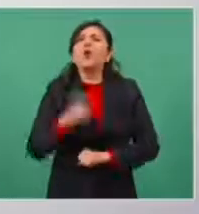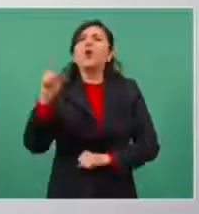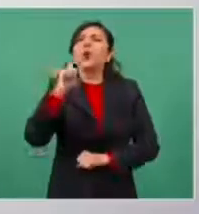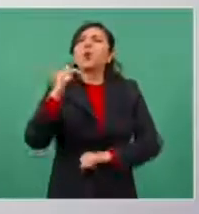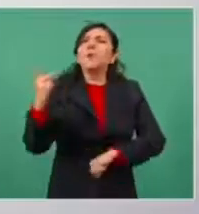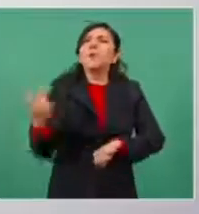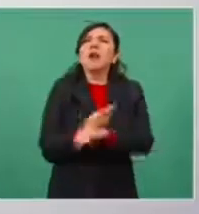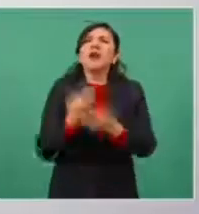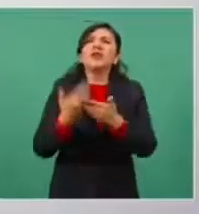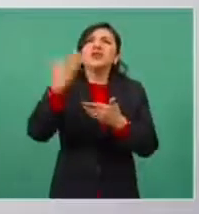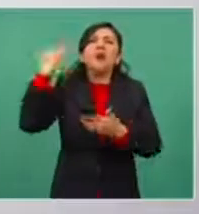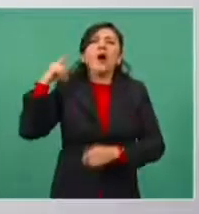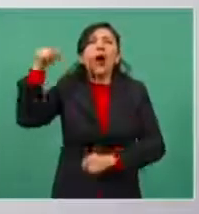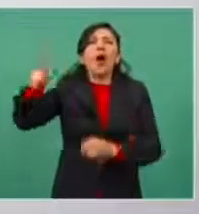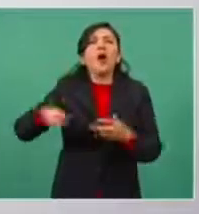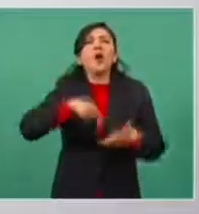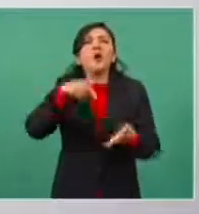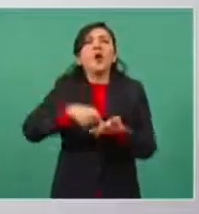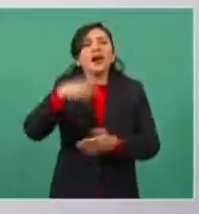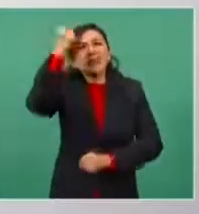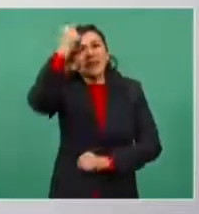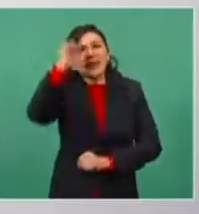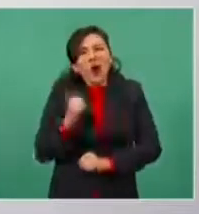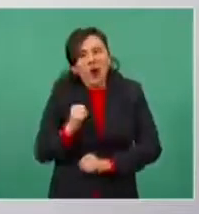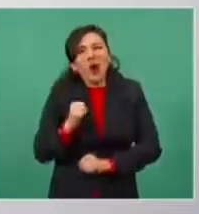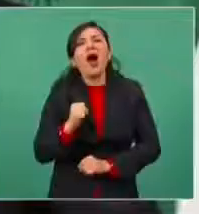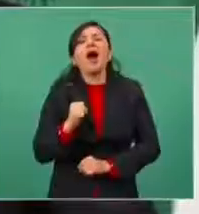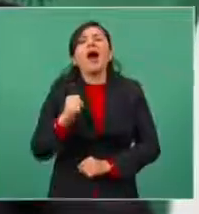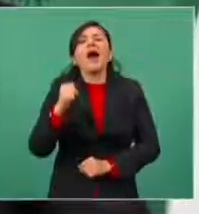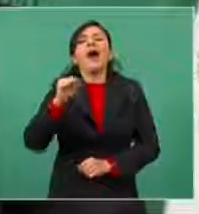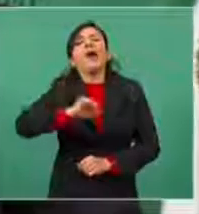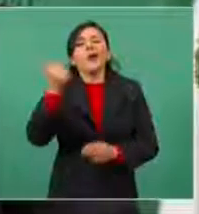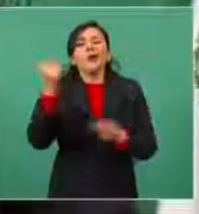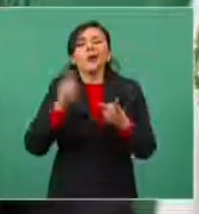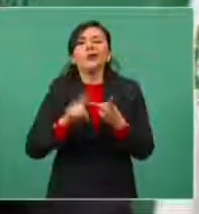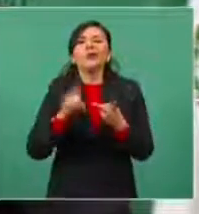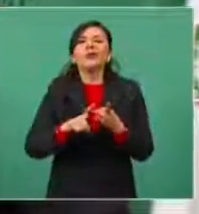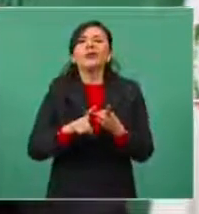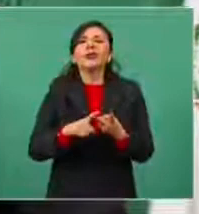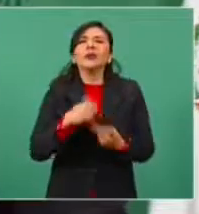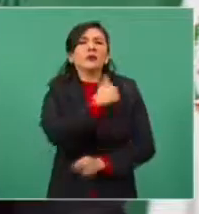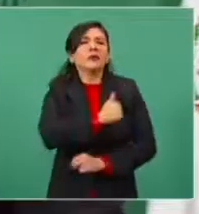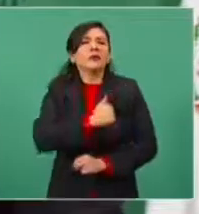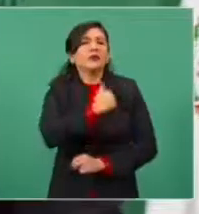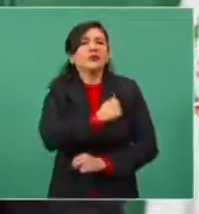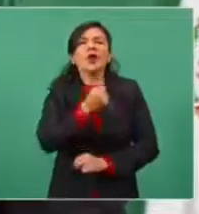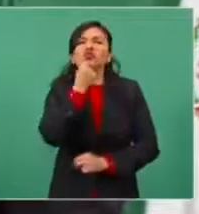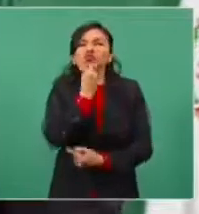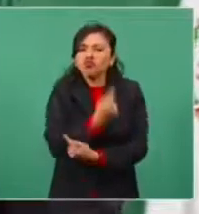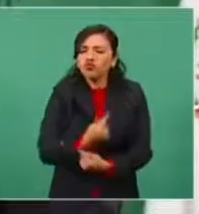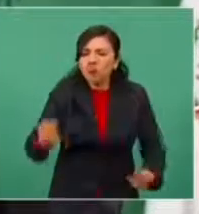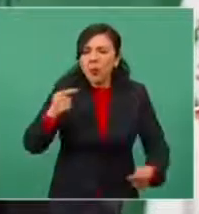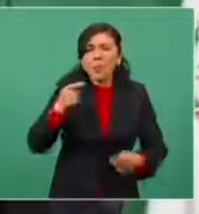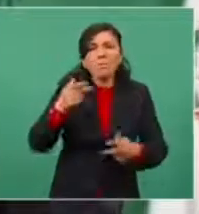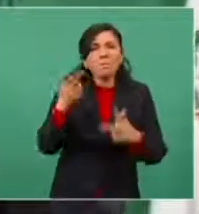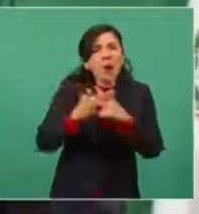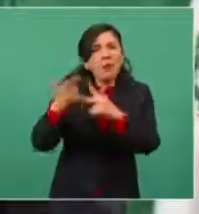se dio lo del asesinato lamentable de niños y de